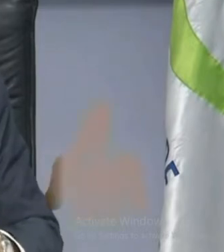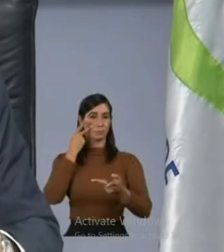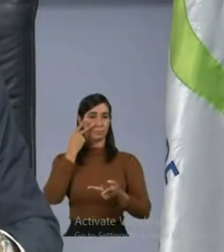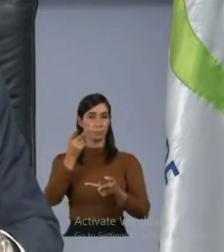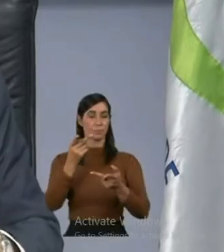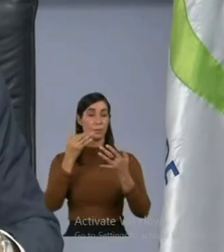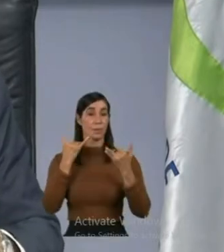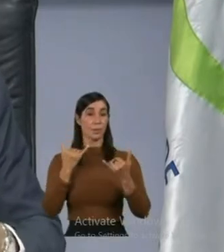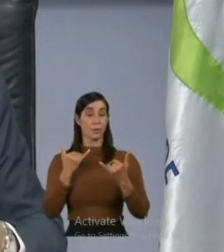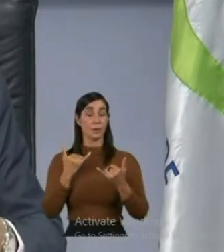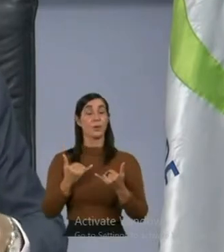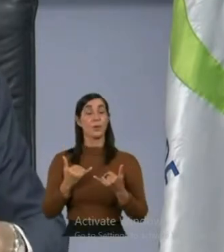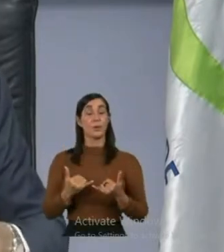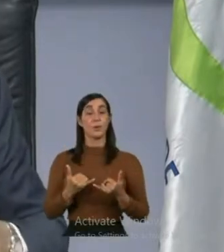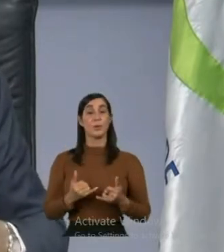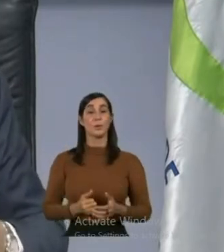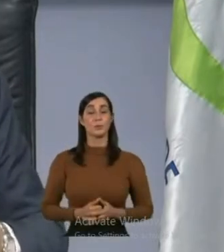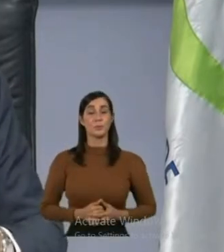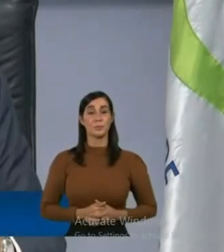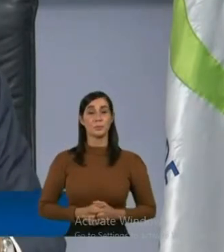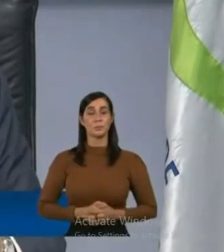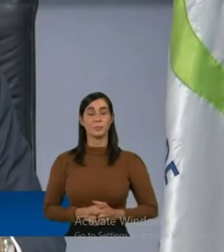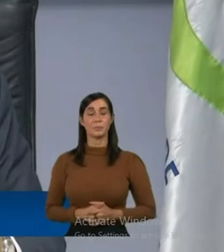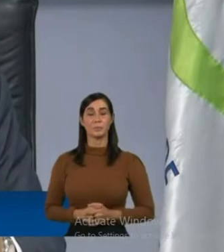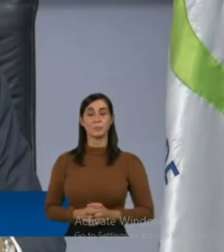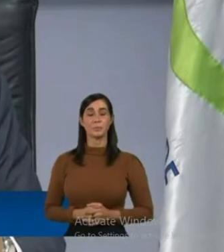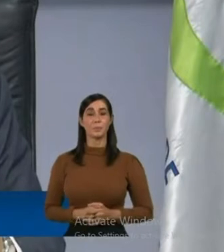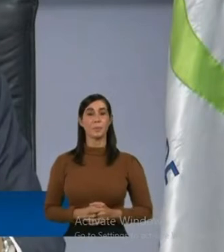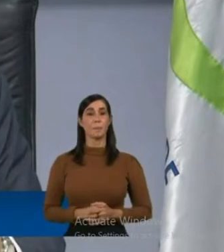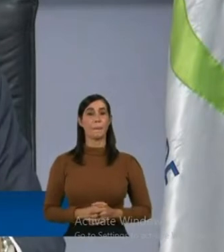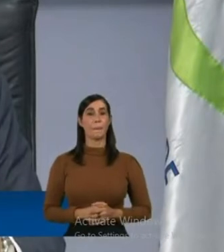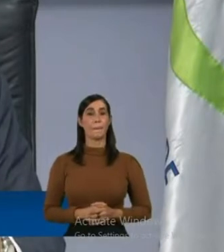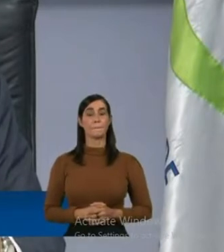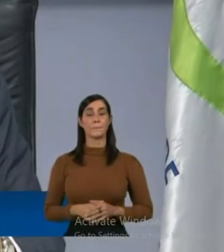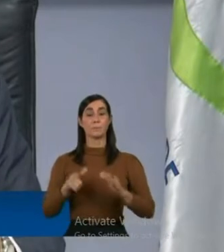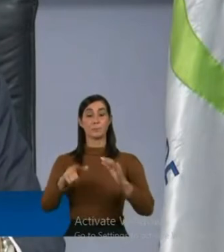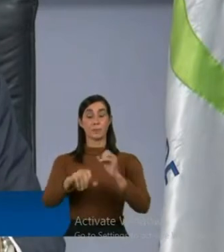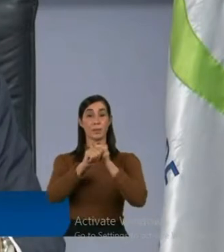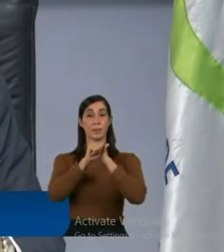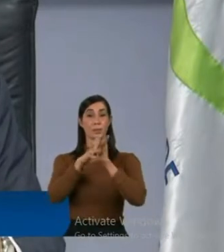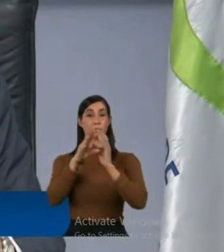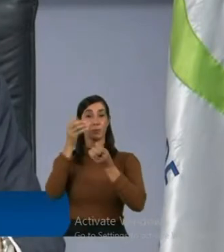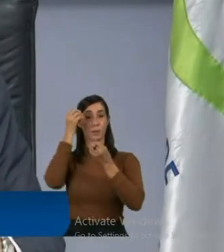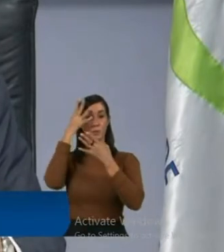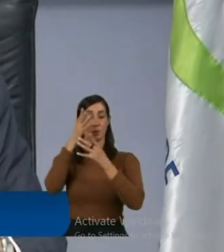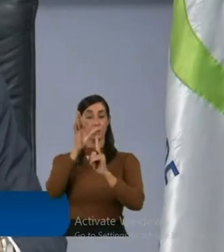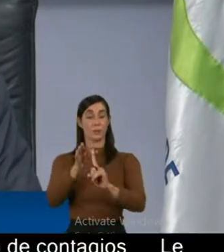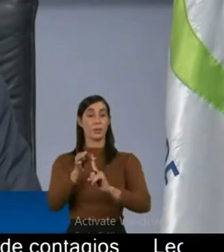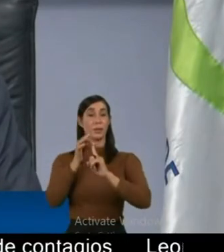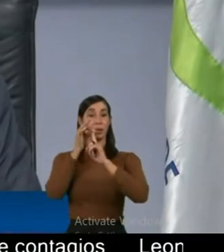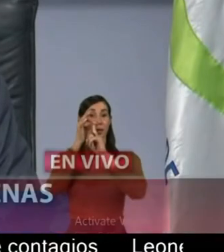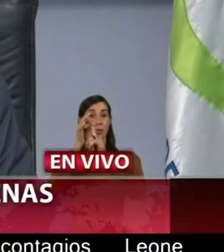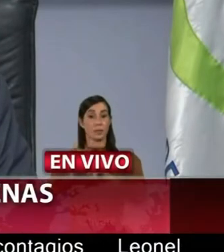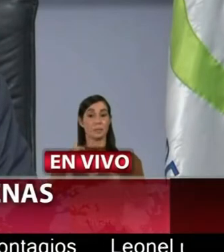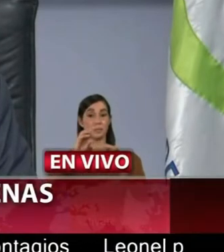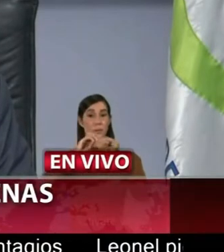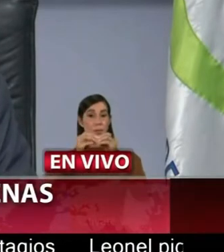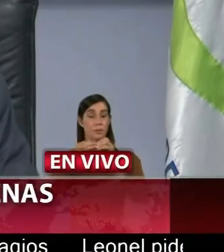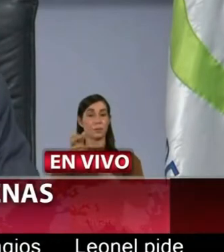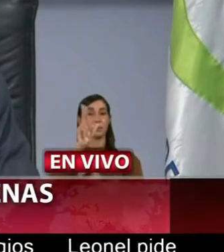reporte boletín especial de la Dirección General de Epidemiología número 33.